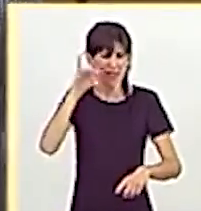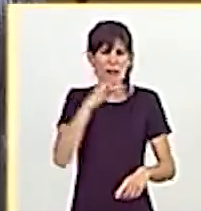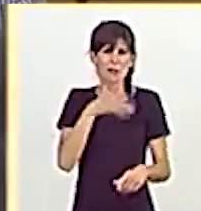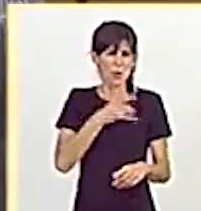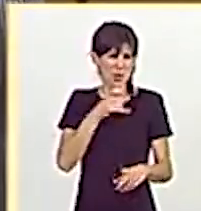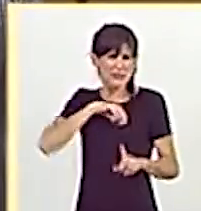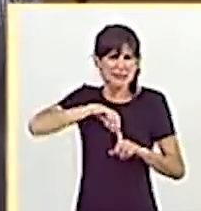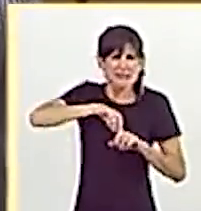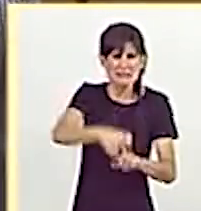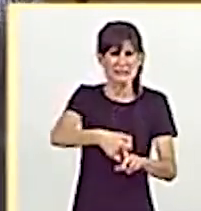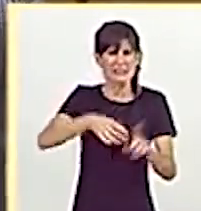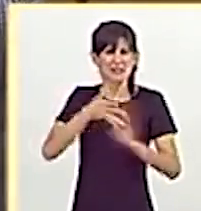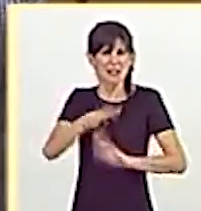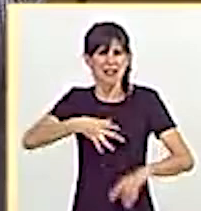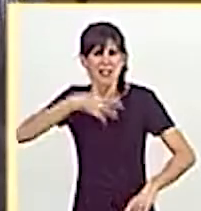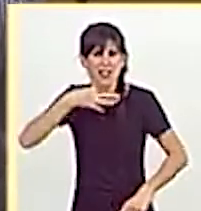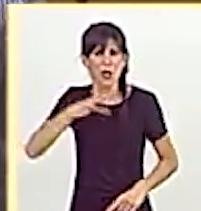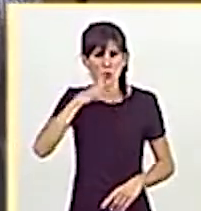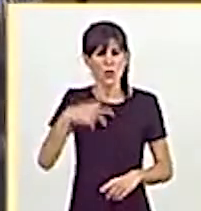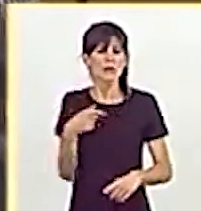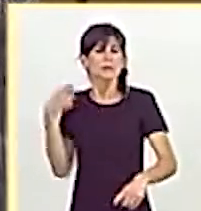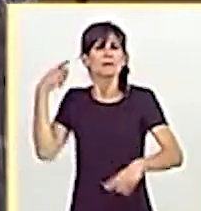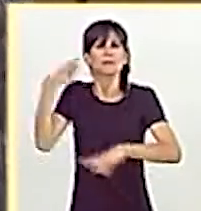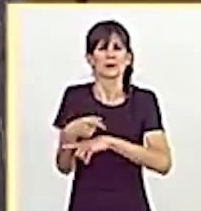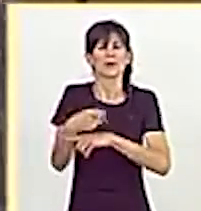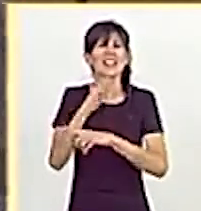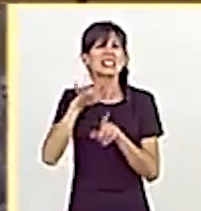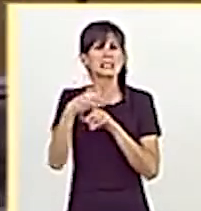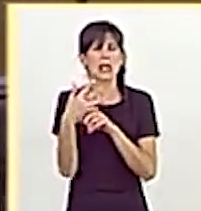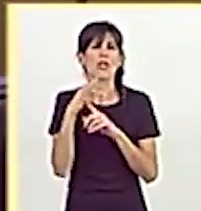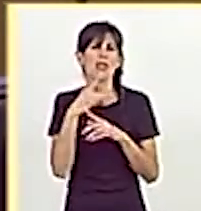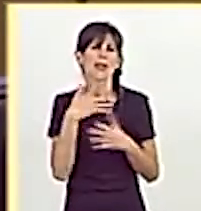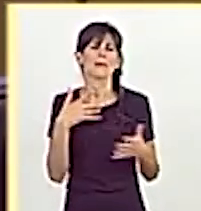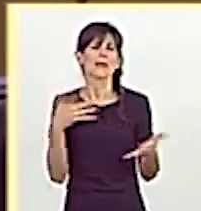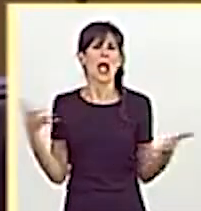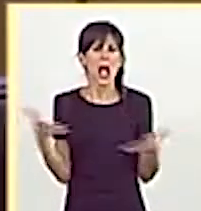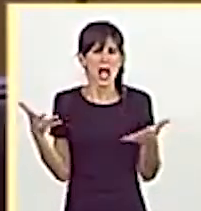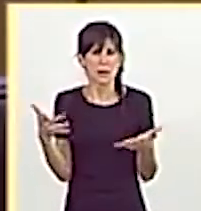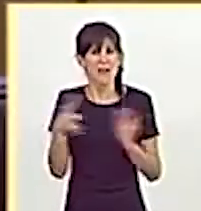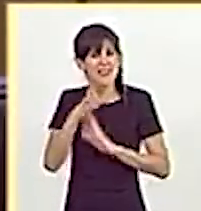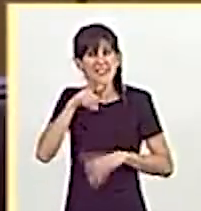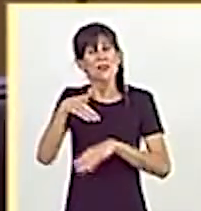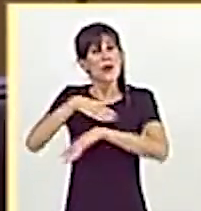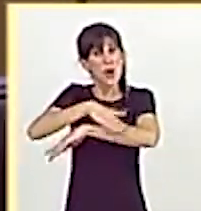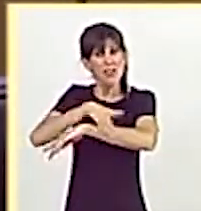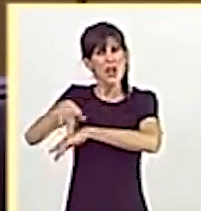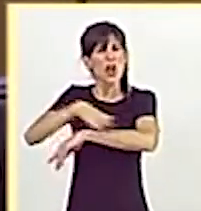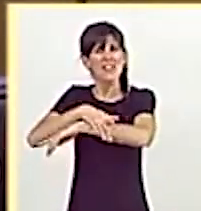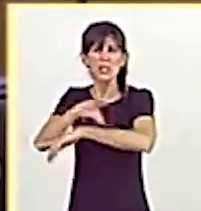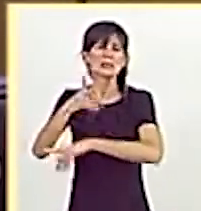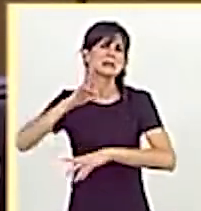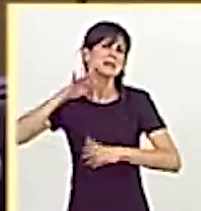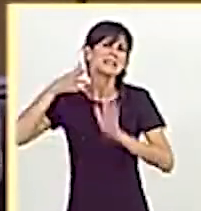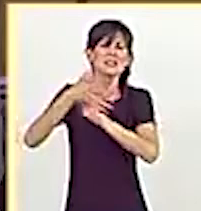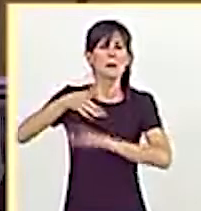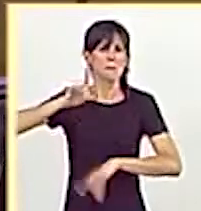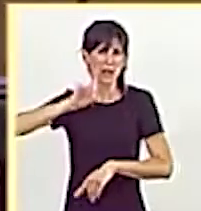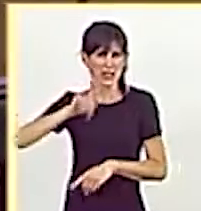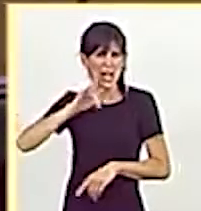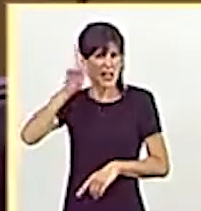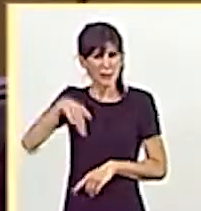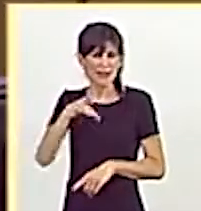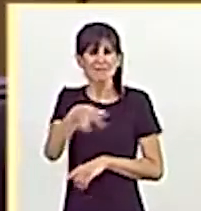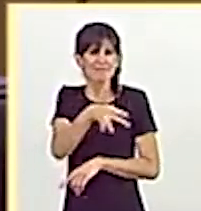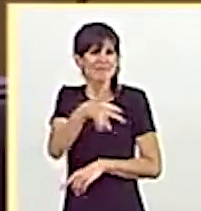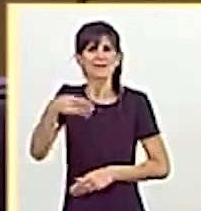con una injusta imposición del estado de alarma. Señora Calvo, son ustedes el Gobierno de la mentira y también de la